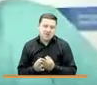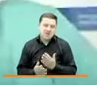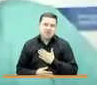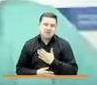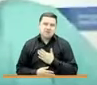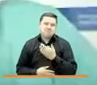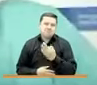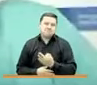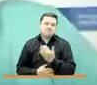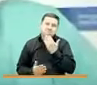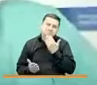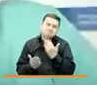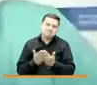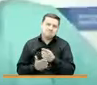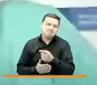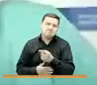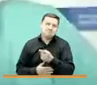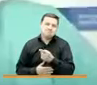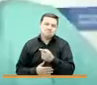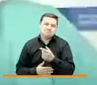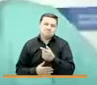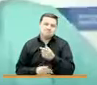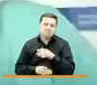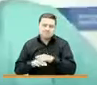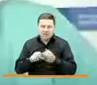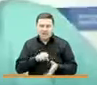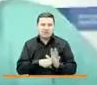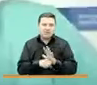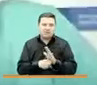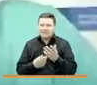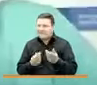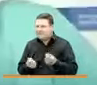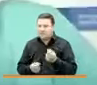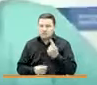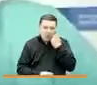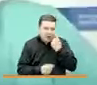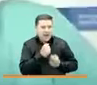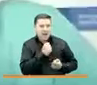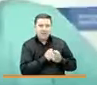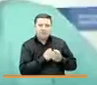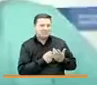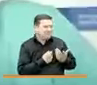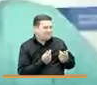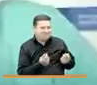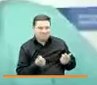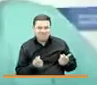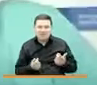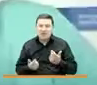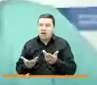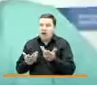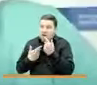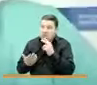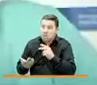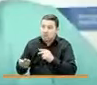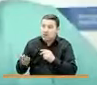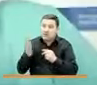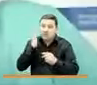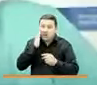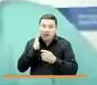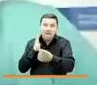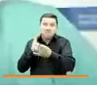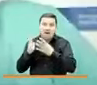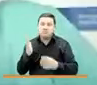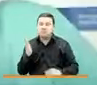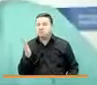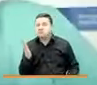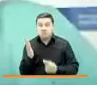porque, pues, gracias a él, en medio de pandemia, el año pasado, cuando me llega la notificación al celular, donde